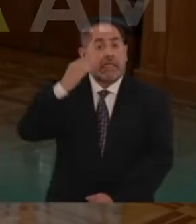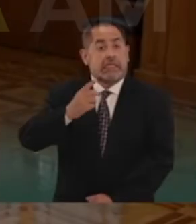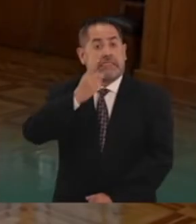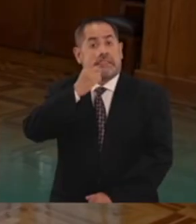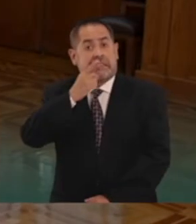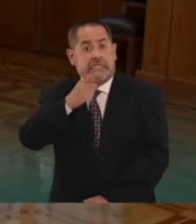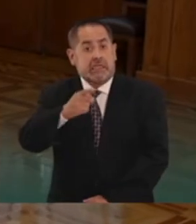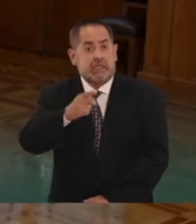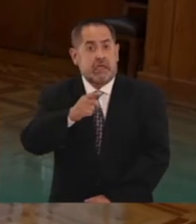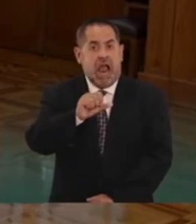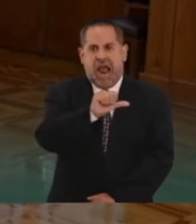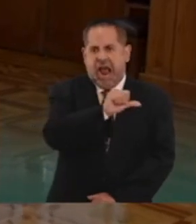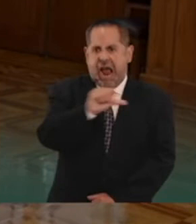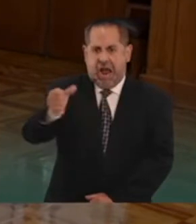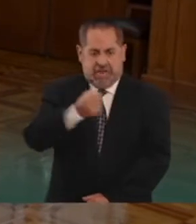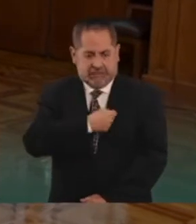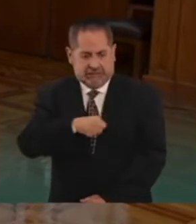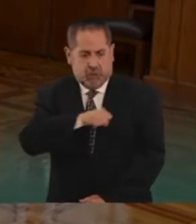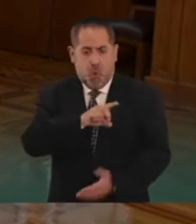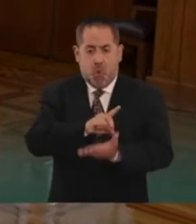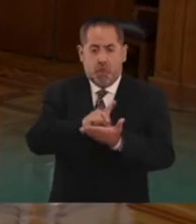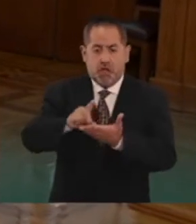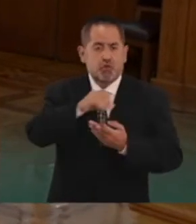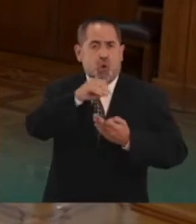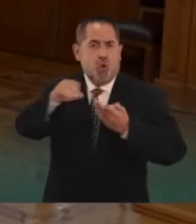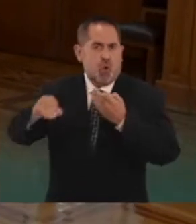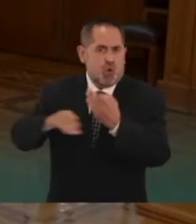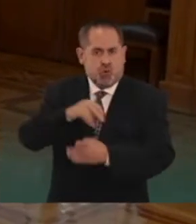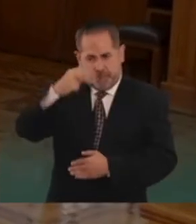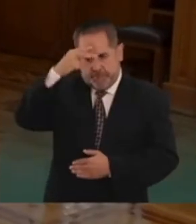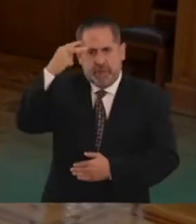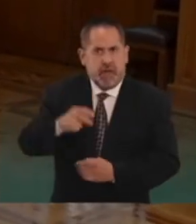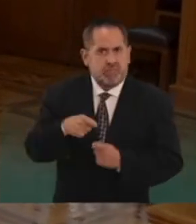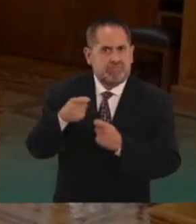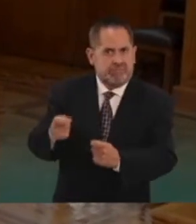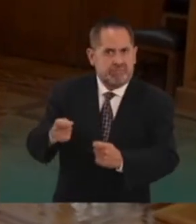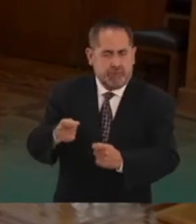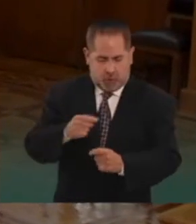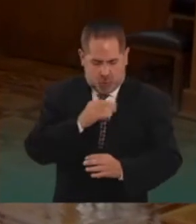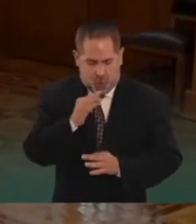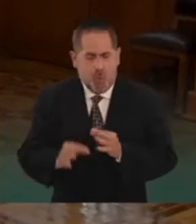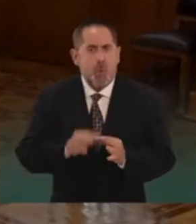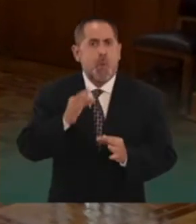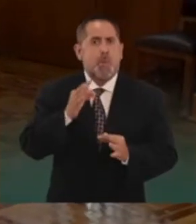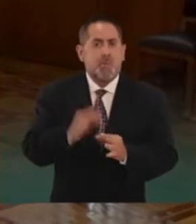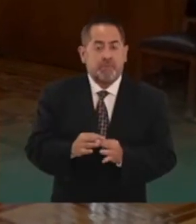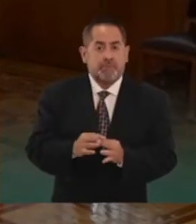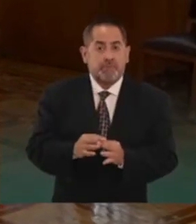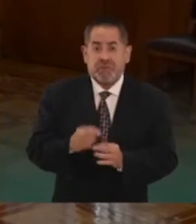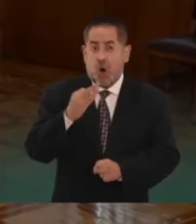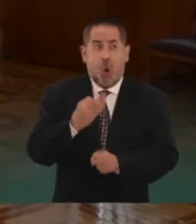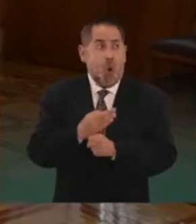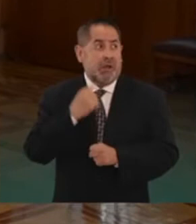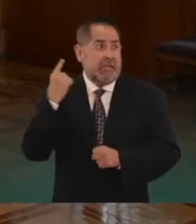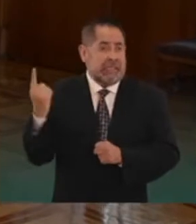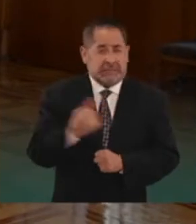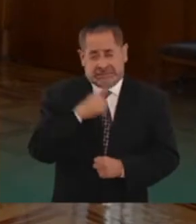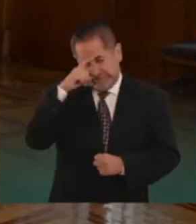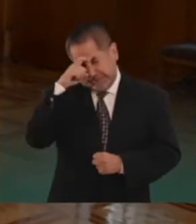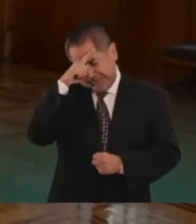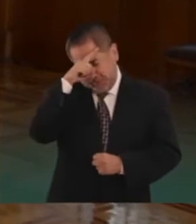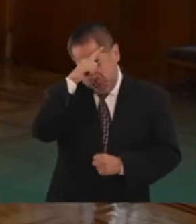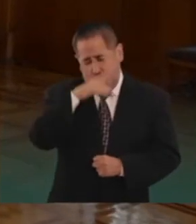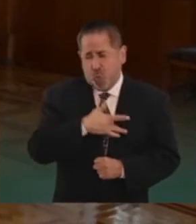Dijimos que íbamos a garantizar el derecho a la salud a todos los mexicanos y cumplimos. Estamos enfrentando una prueba